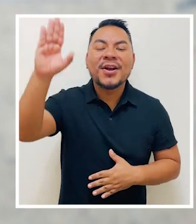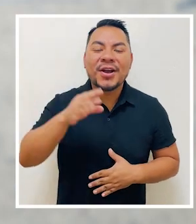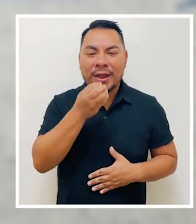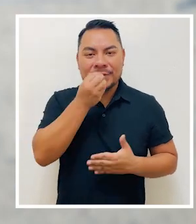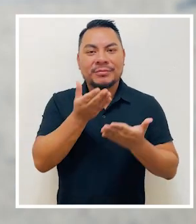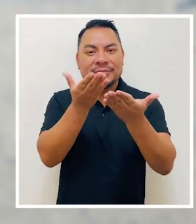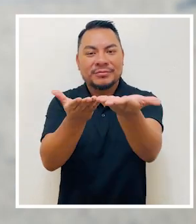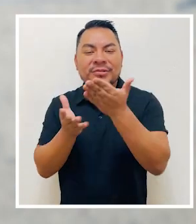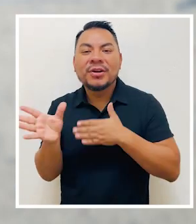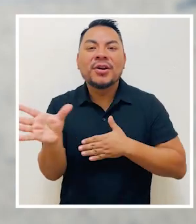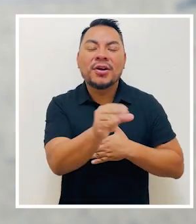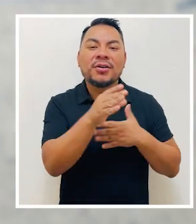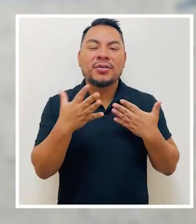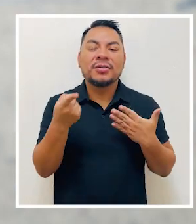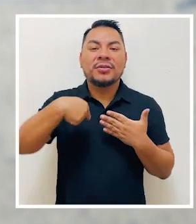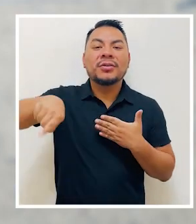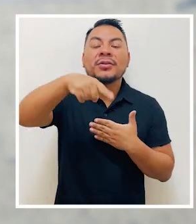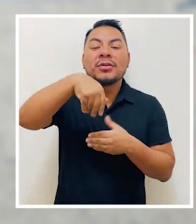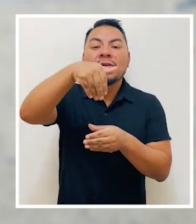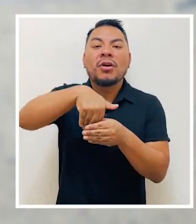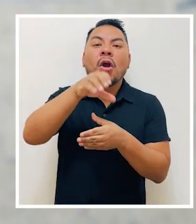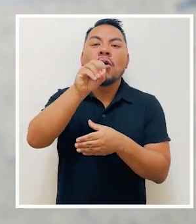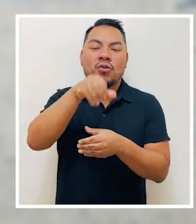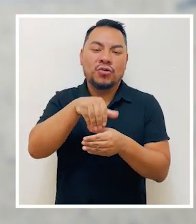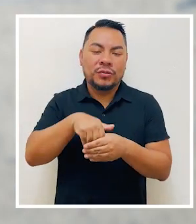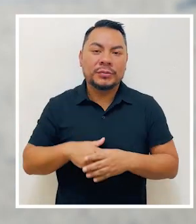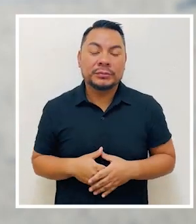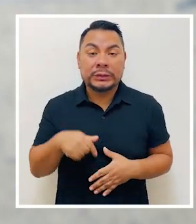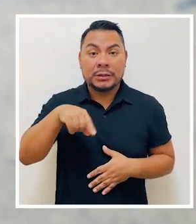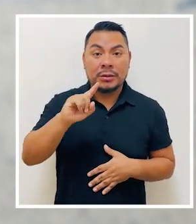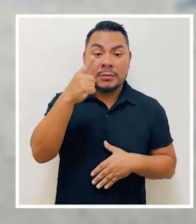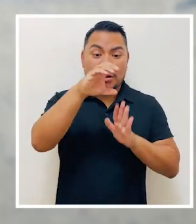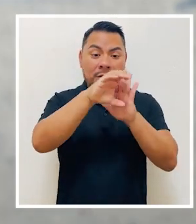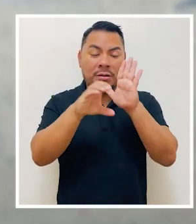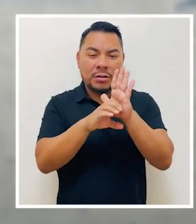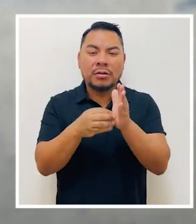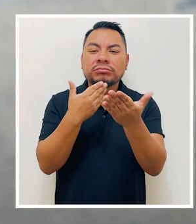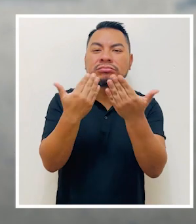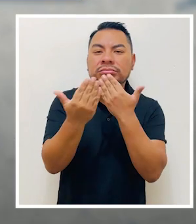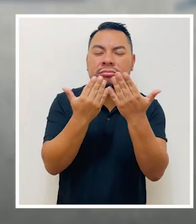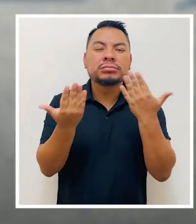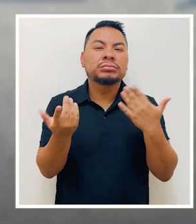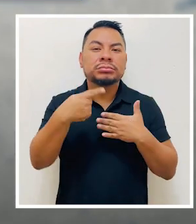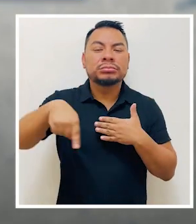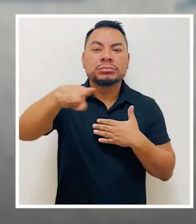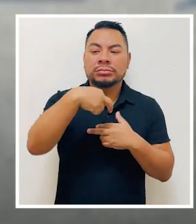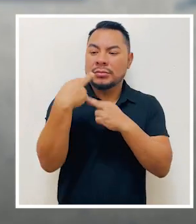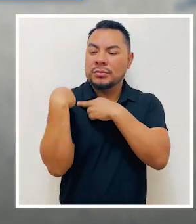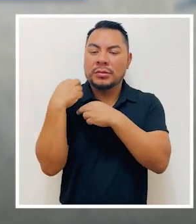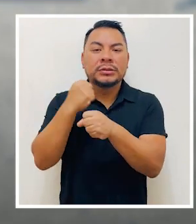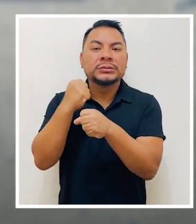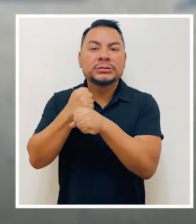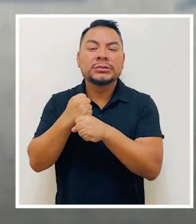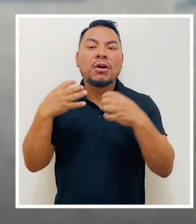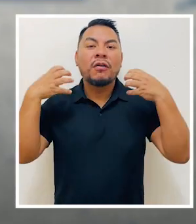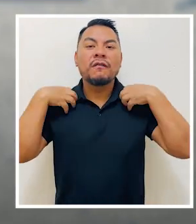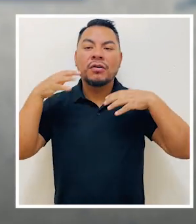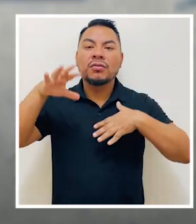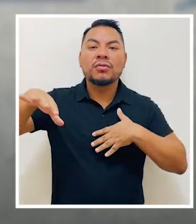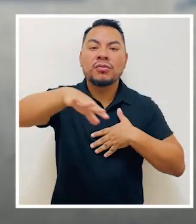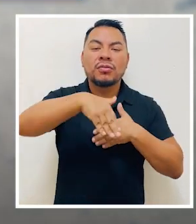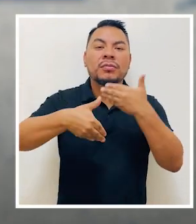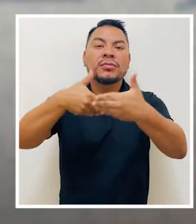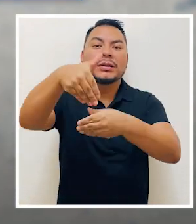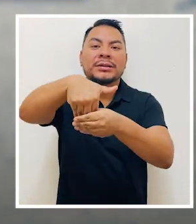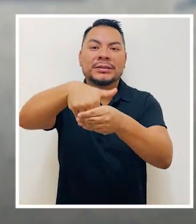Hola, bienvenidas y bienvenidos al Diccionario Electoral de la OMPE. En este primer capítulo hablaremos sobre nuestras funciones como Oficina